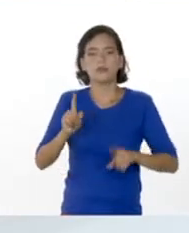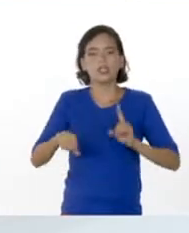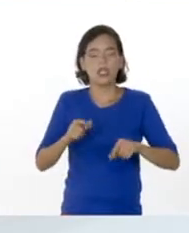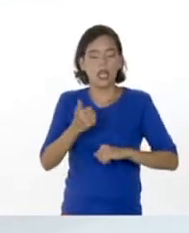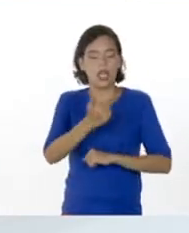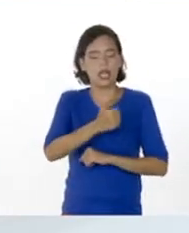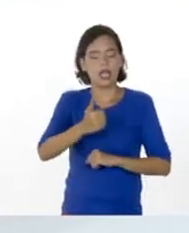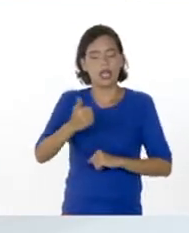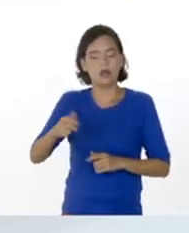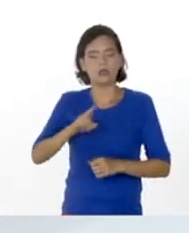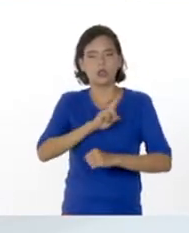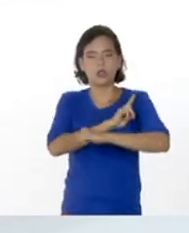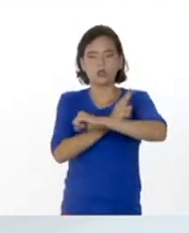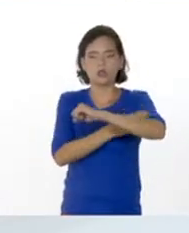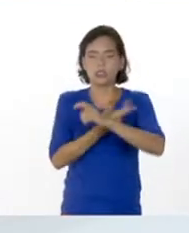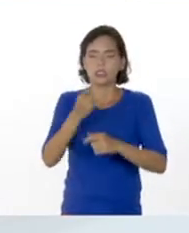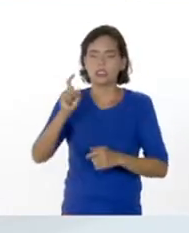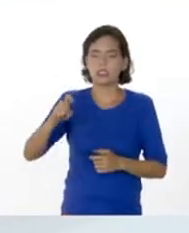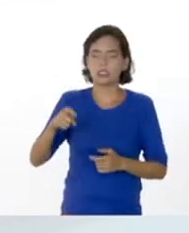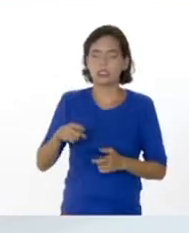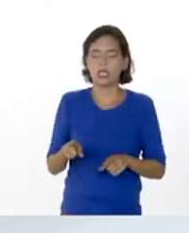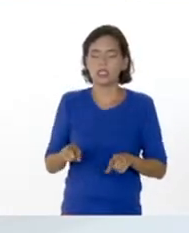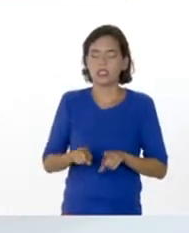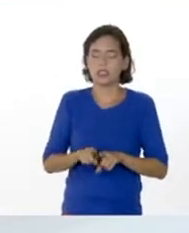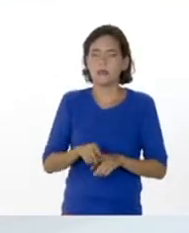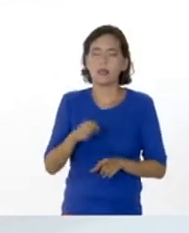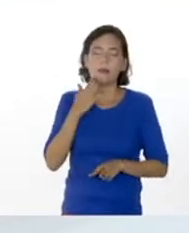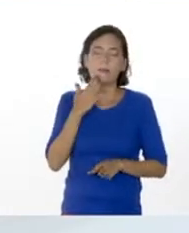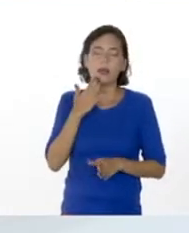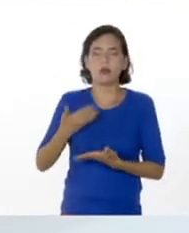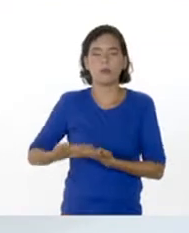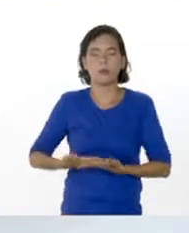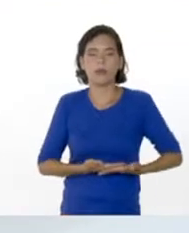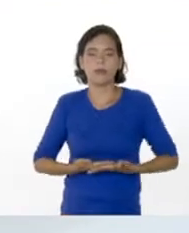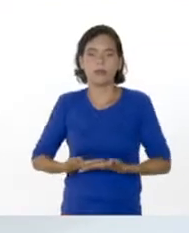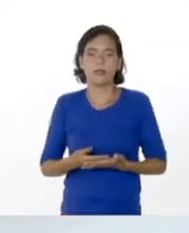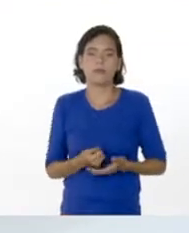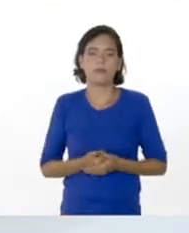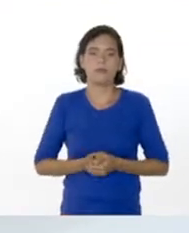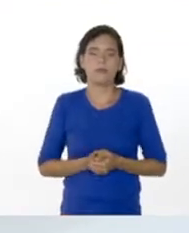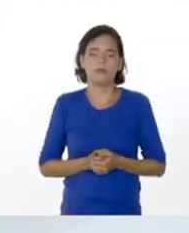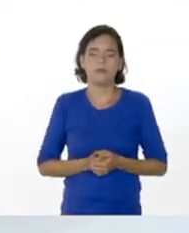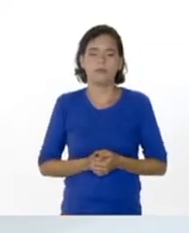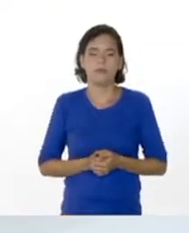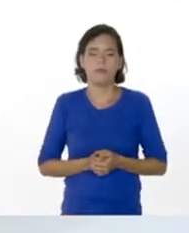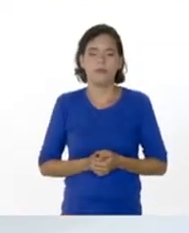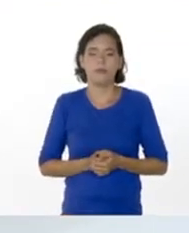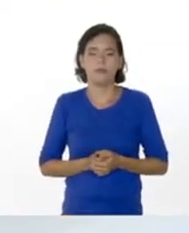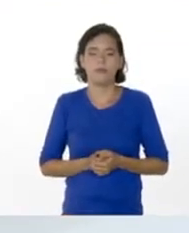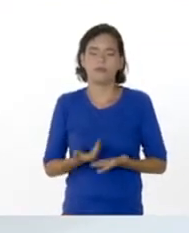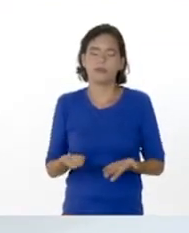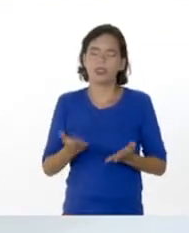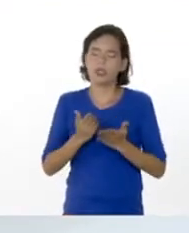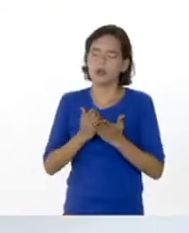nutrientes que se necesita, tanto para la madre como para ese bebé que se está gestando en ese momento. Mis queridos estudiantes de quinto